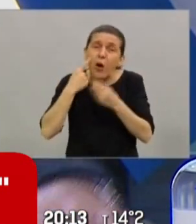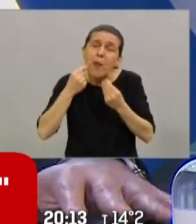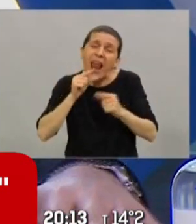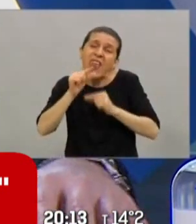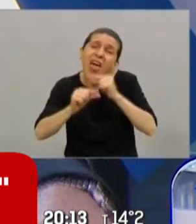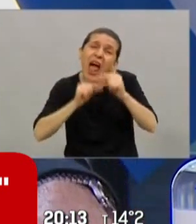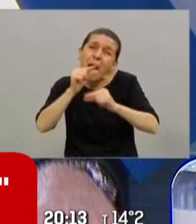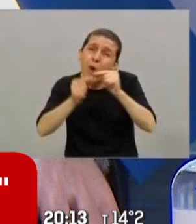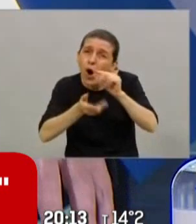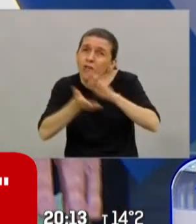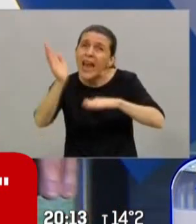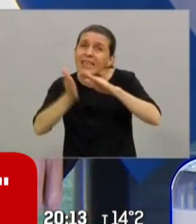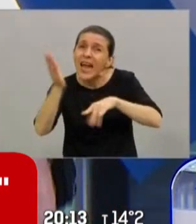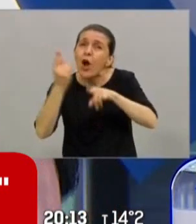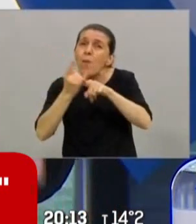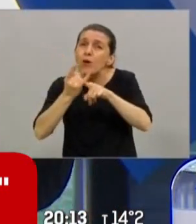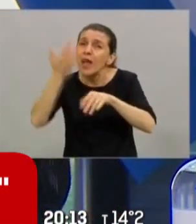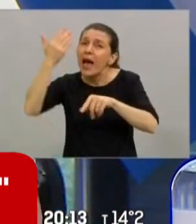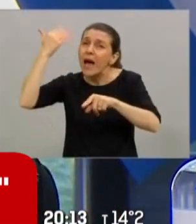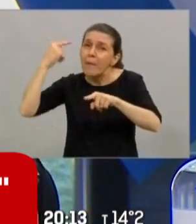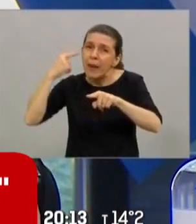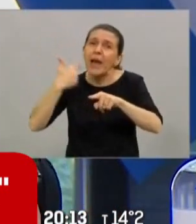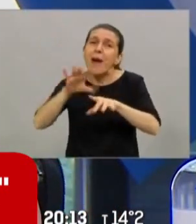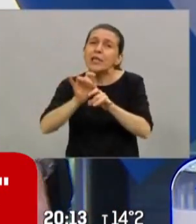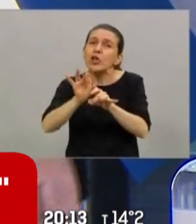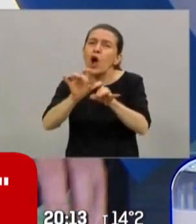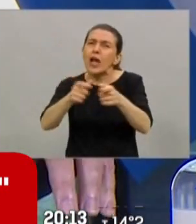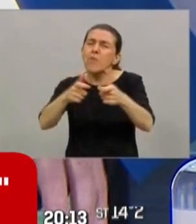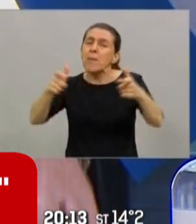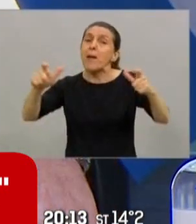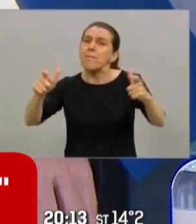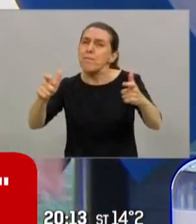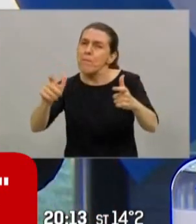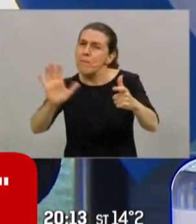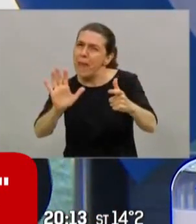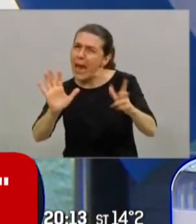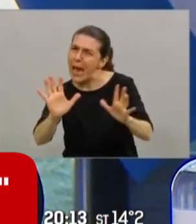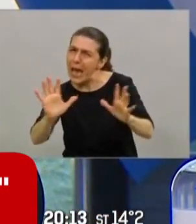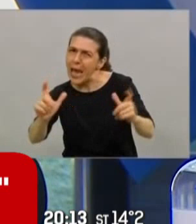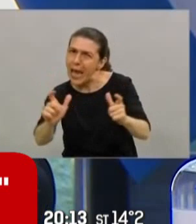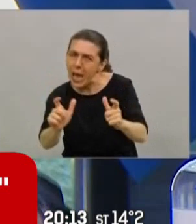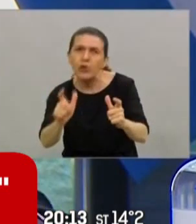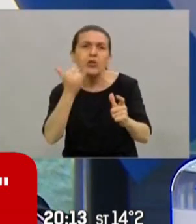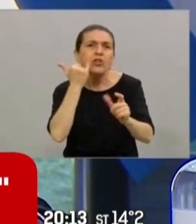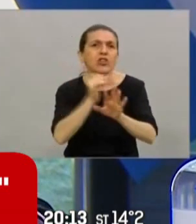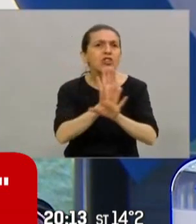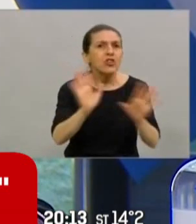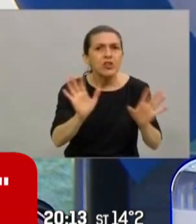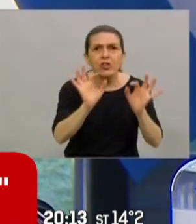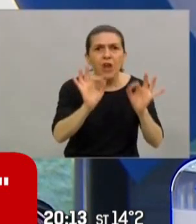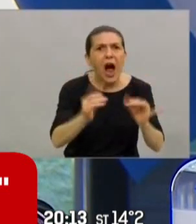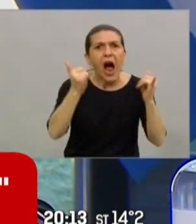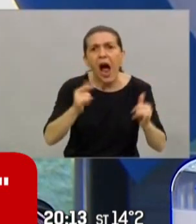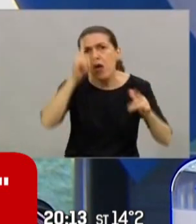normalidad sabiendo que hemos logrado ralentizar los contagios, que hemos logrado ralentizar el uso de